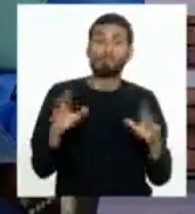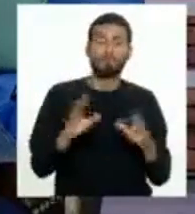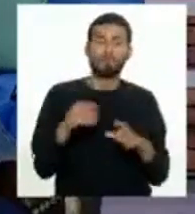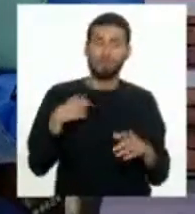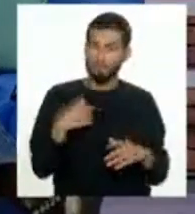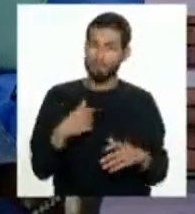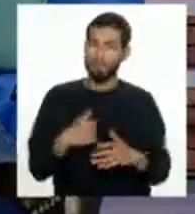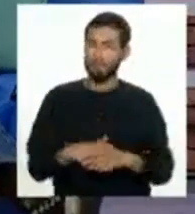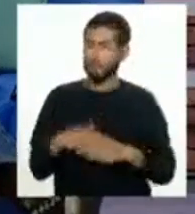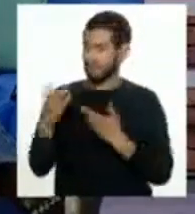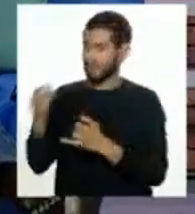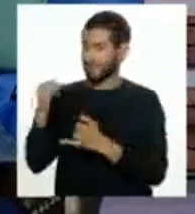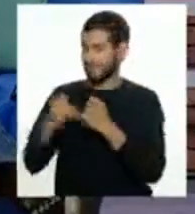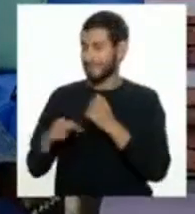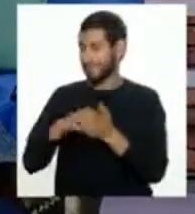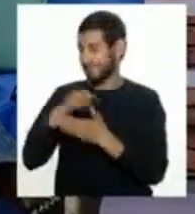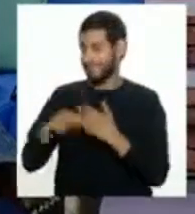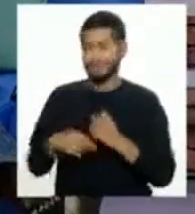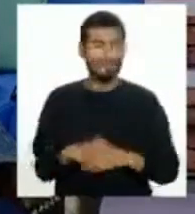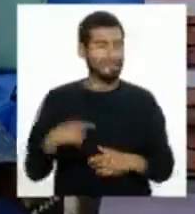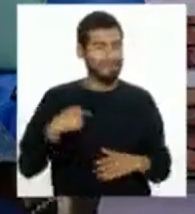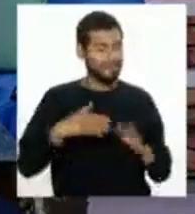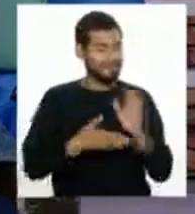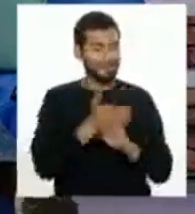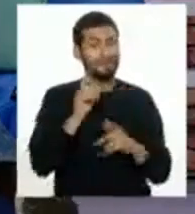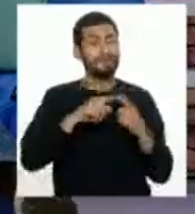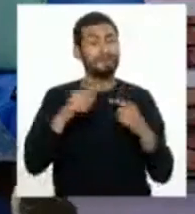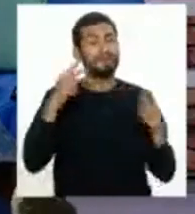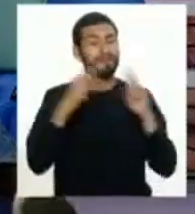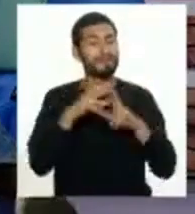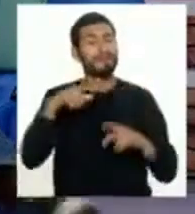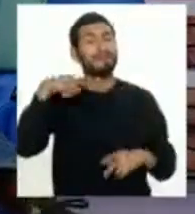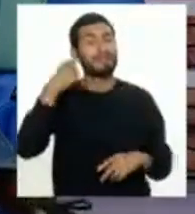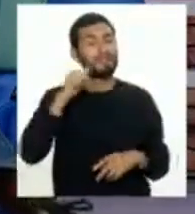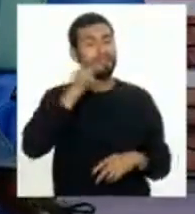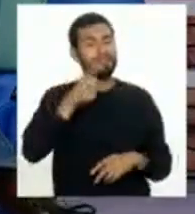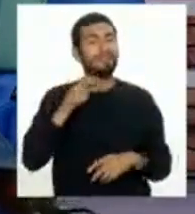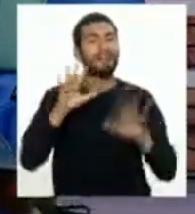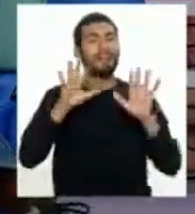desprevenidos. Fátima, se nos acabó el programa. Nos tenemos que ir pero nos reencontramos como siempre mañana 11 en punto.